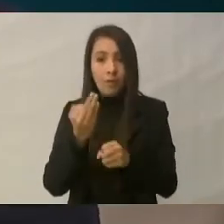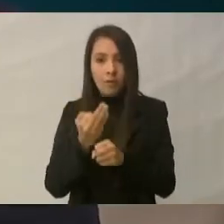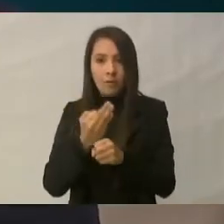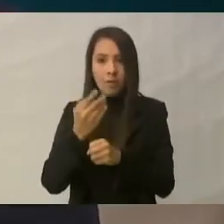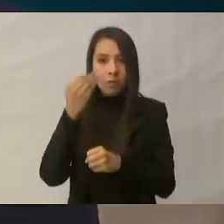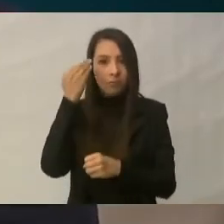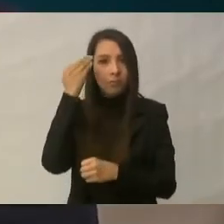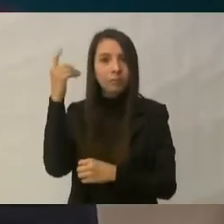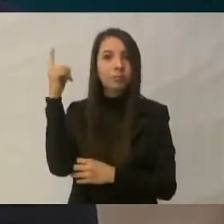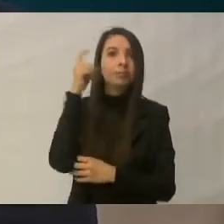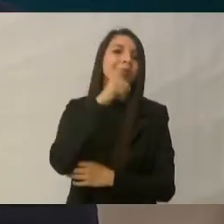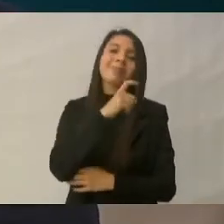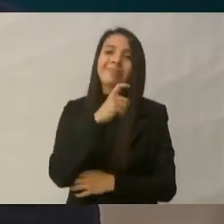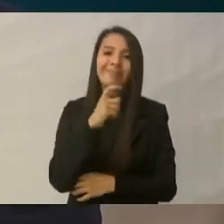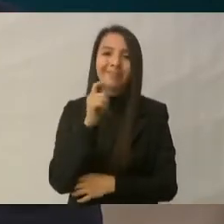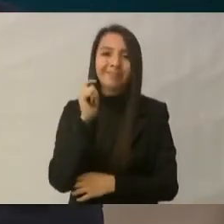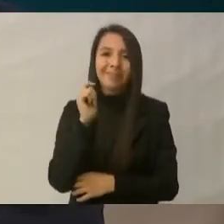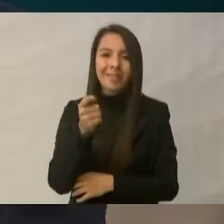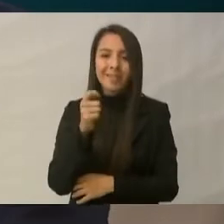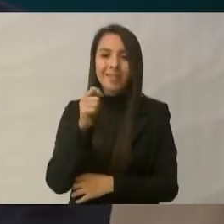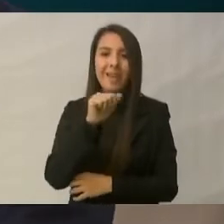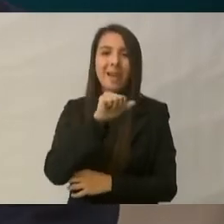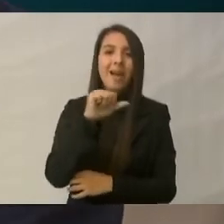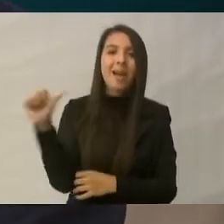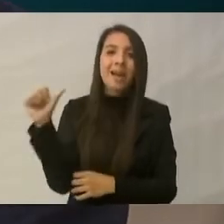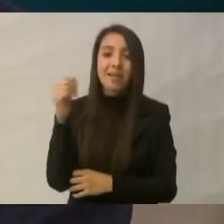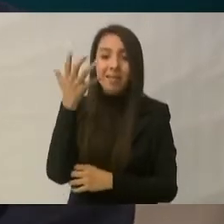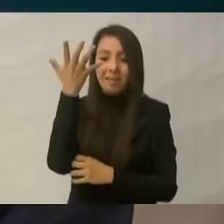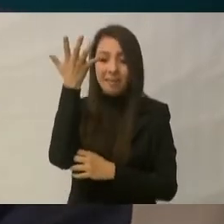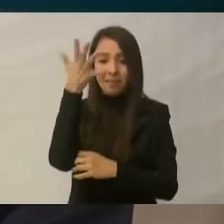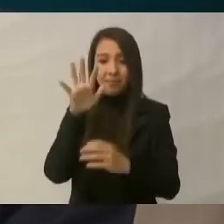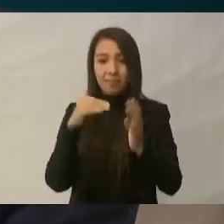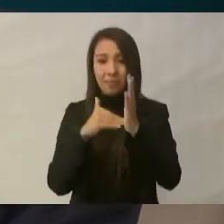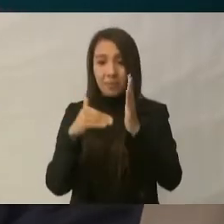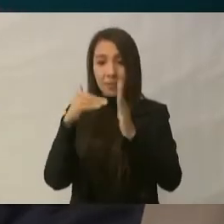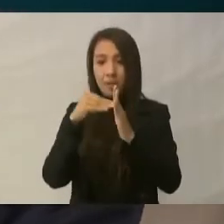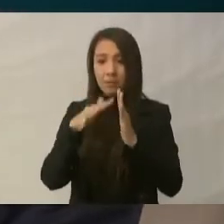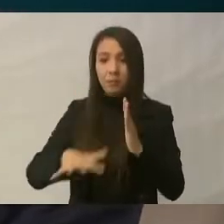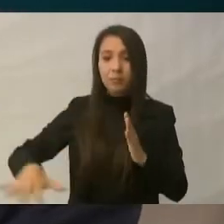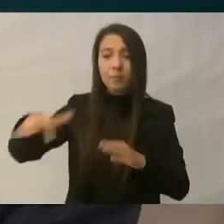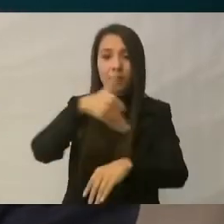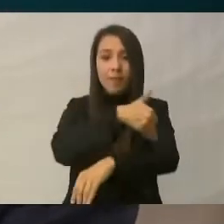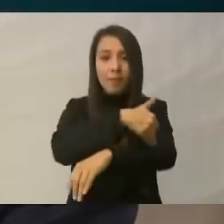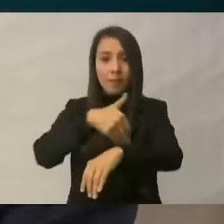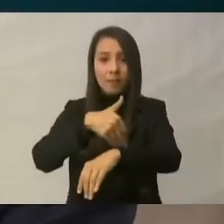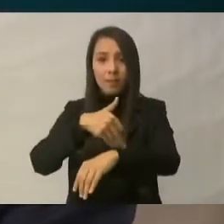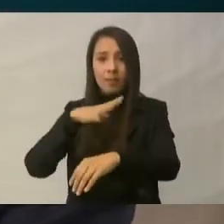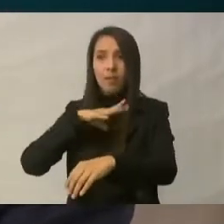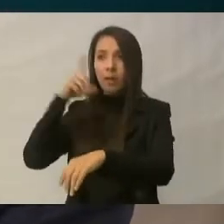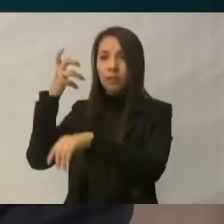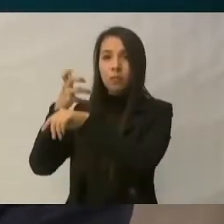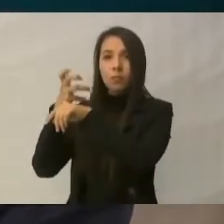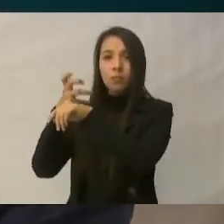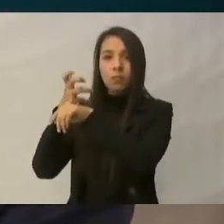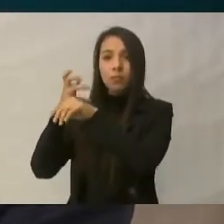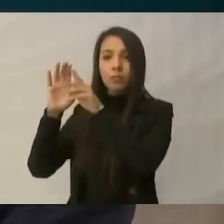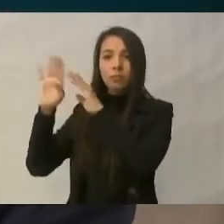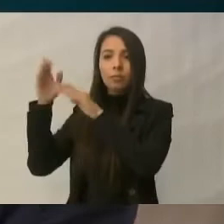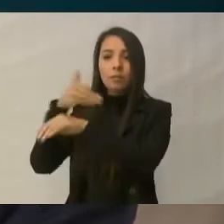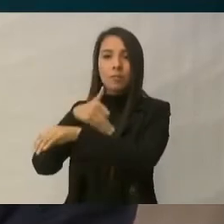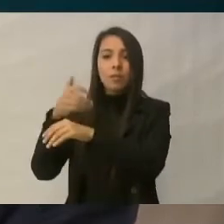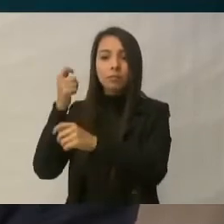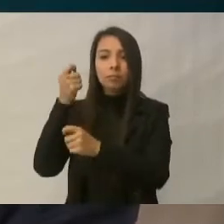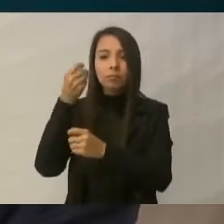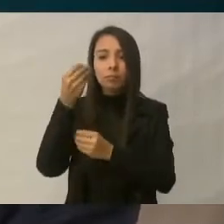estén llegando apoyos a 10 millones de familias en el país que